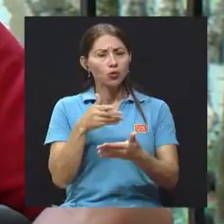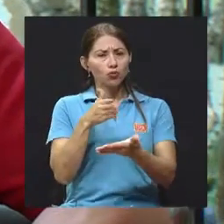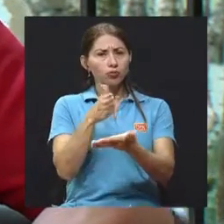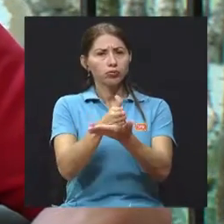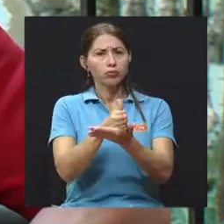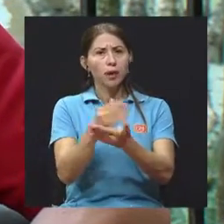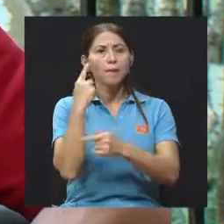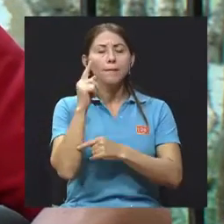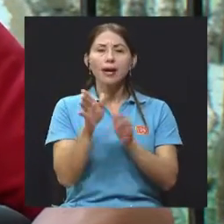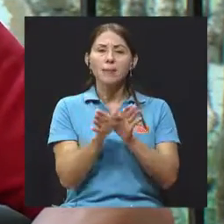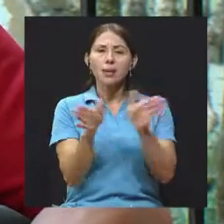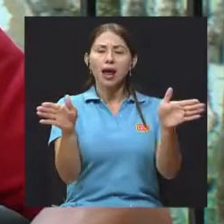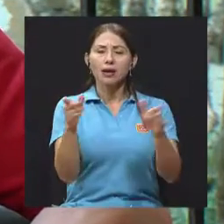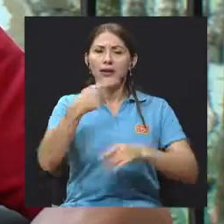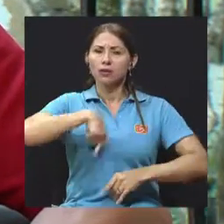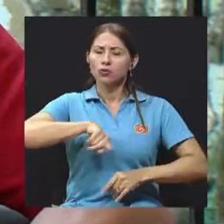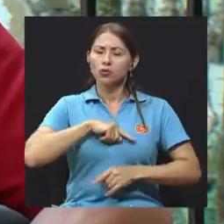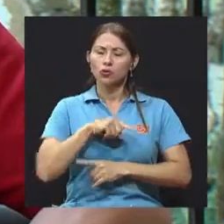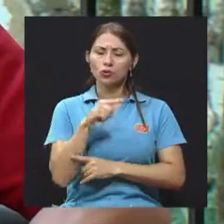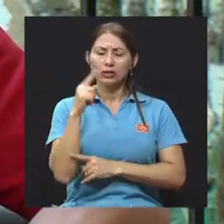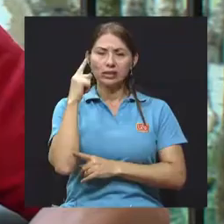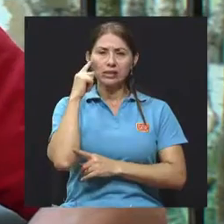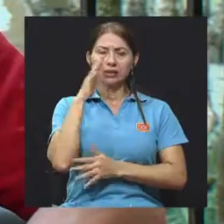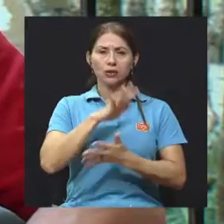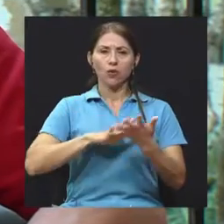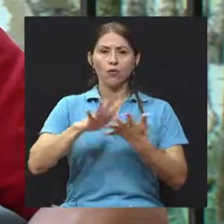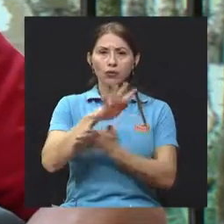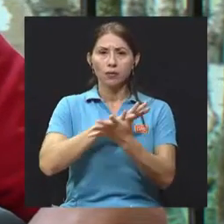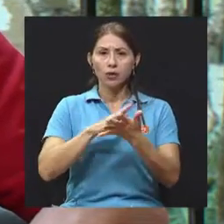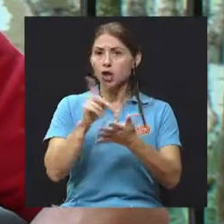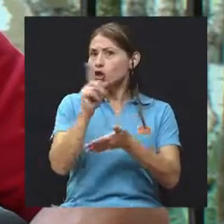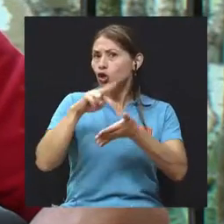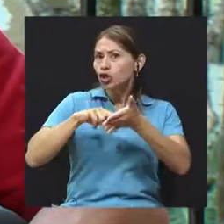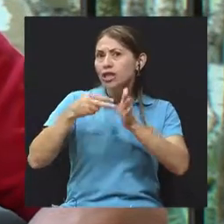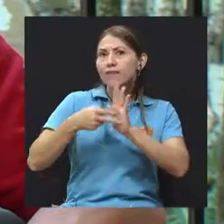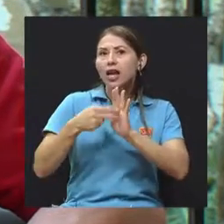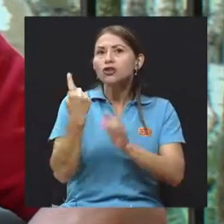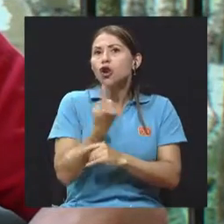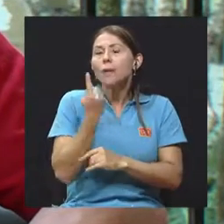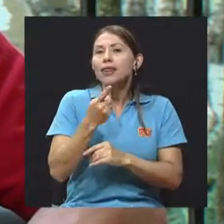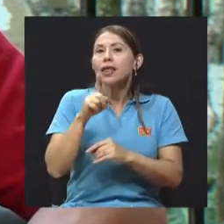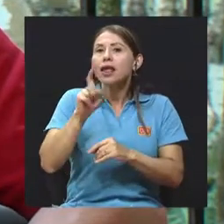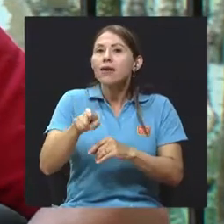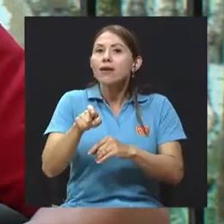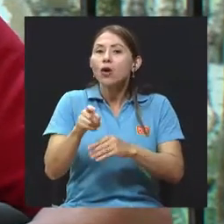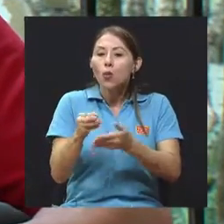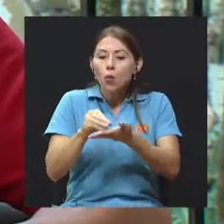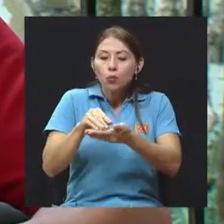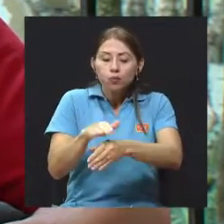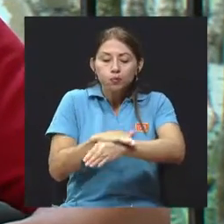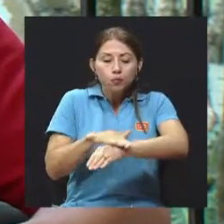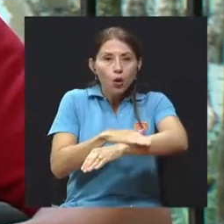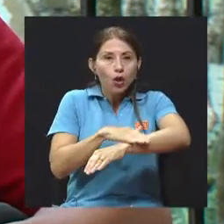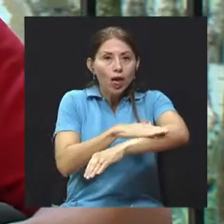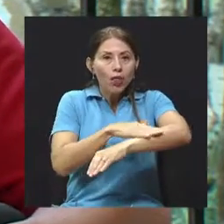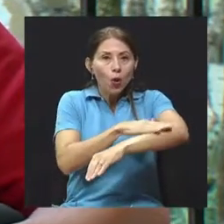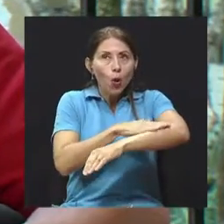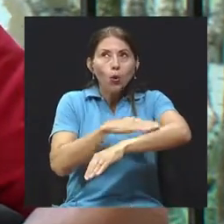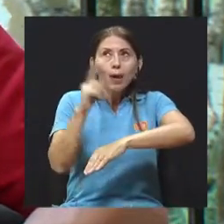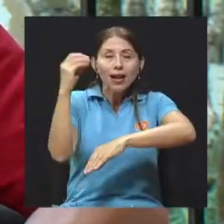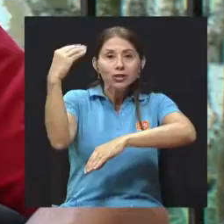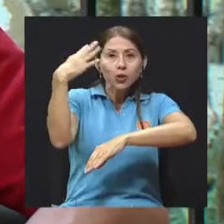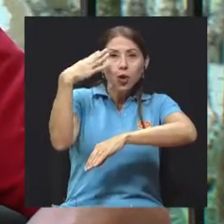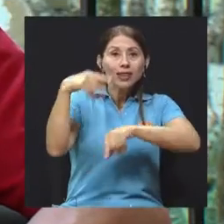encontramos algunas confusiones, eso no implica que es ponerse bloqueador solar, sino que es protegerse de la